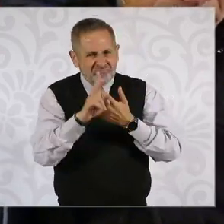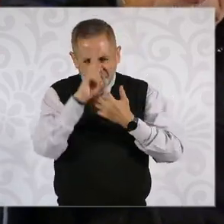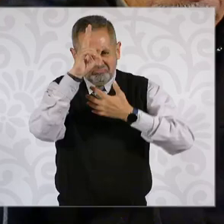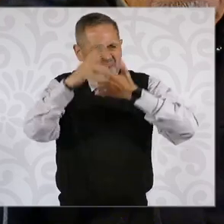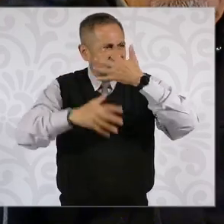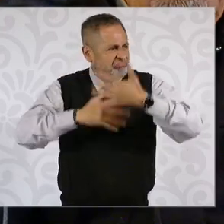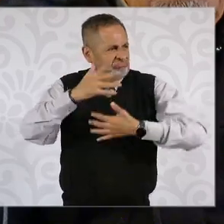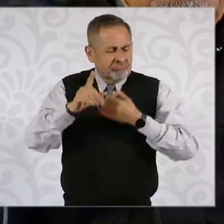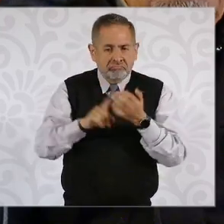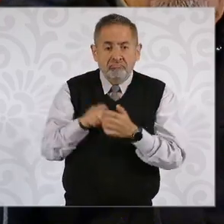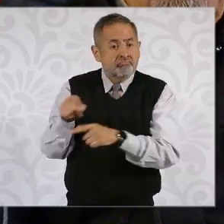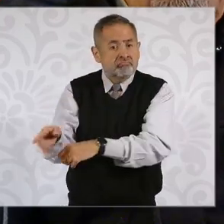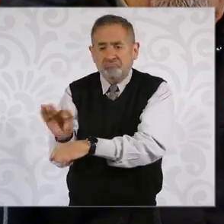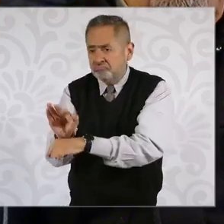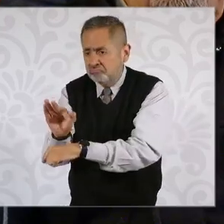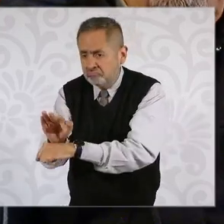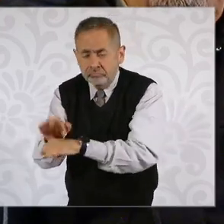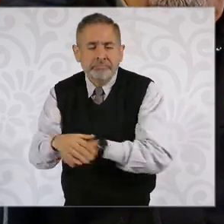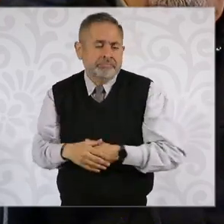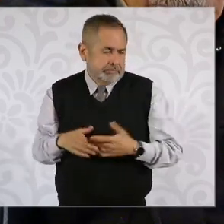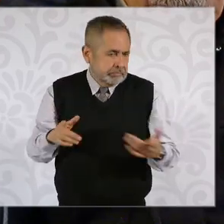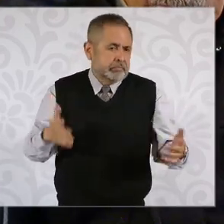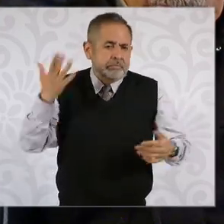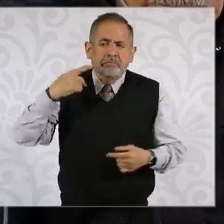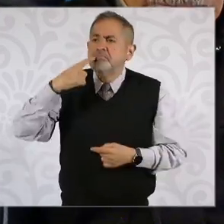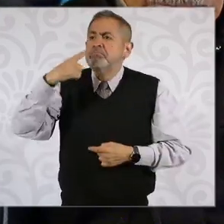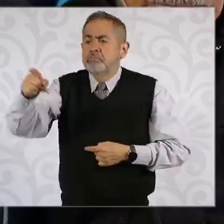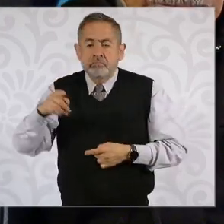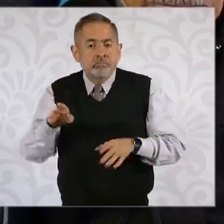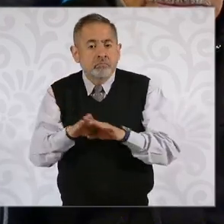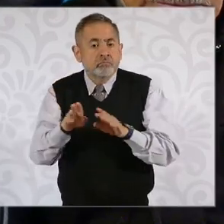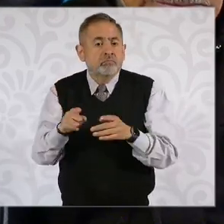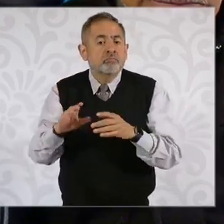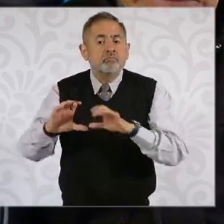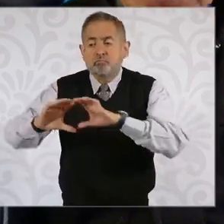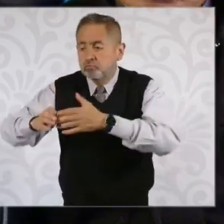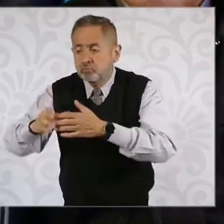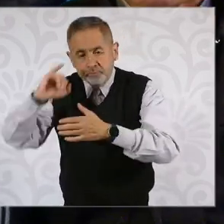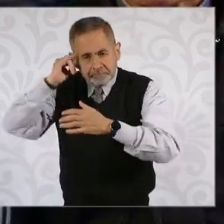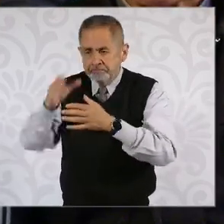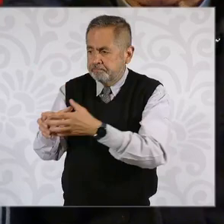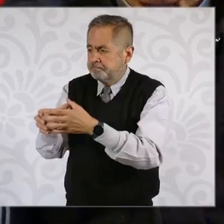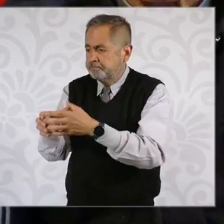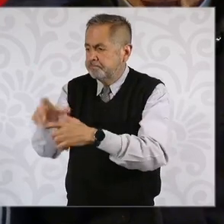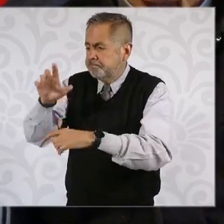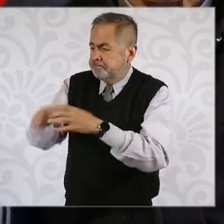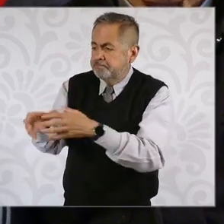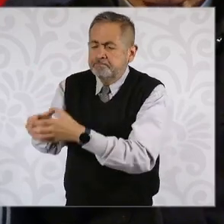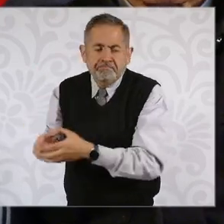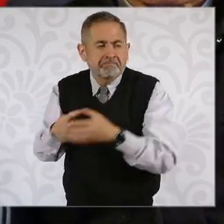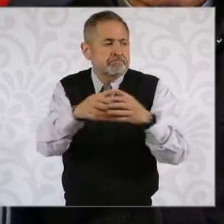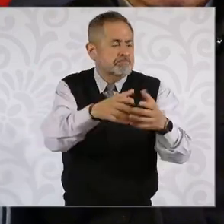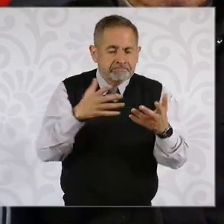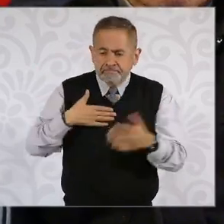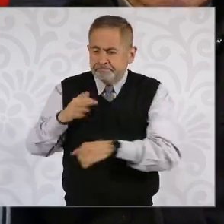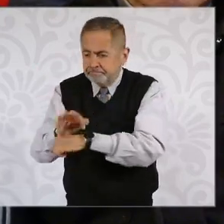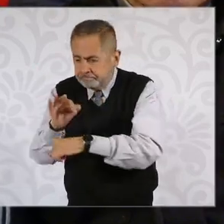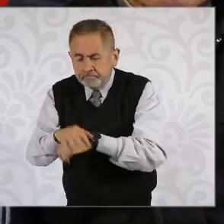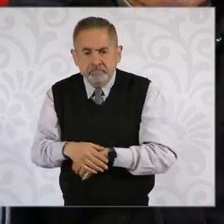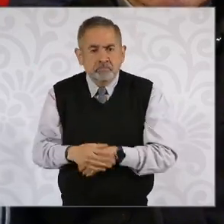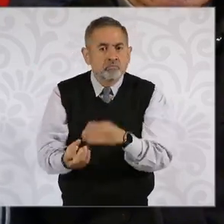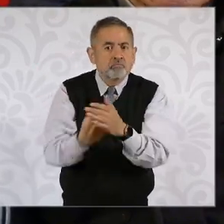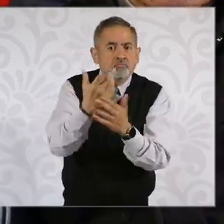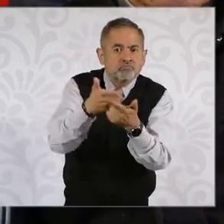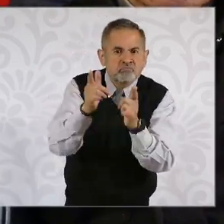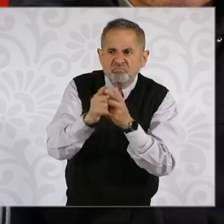Él había hablado y denunciado el desplazamiento forzado de comunidades indígenas, también el surgimiento de grupos de autodefensa, también